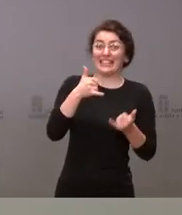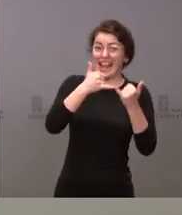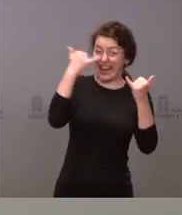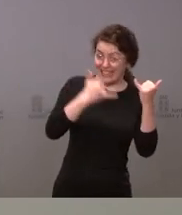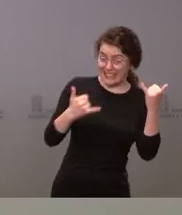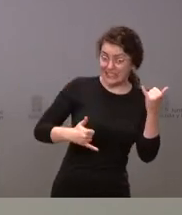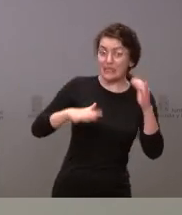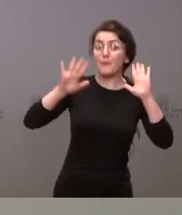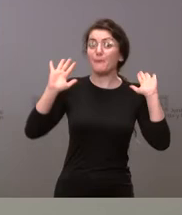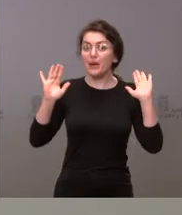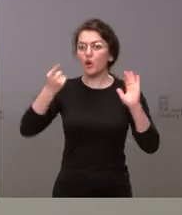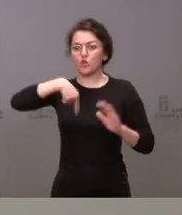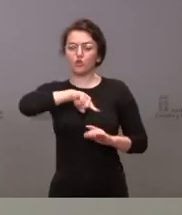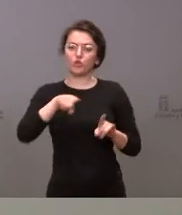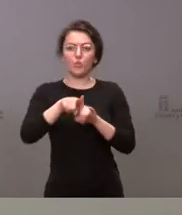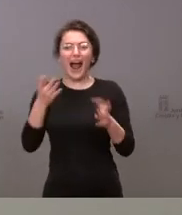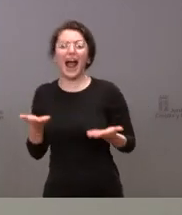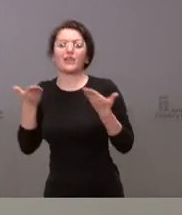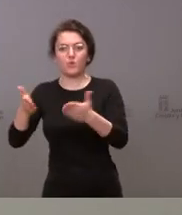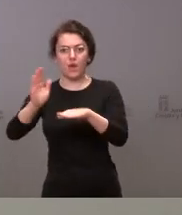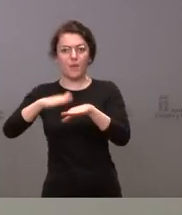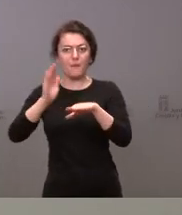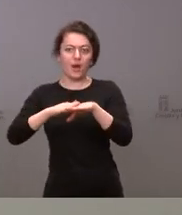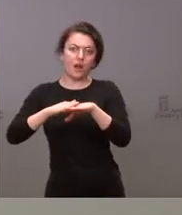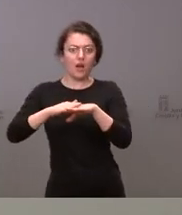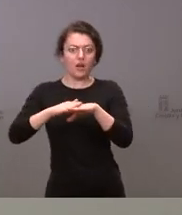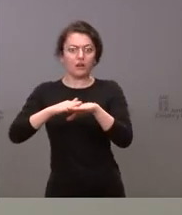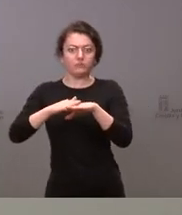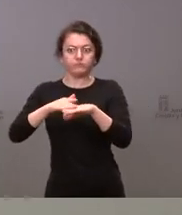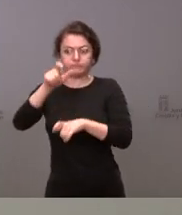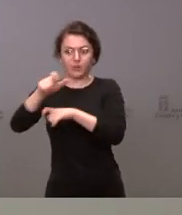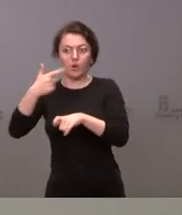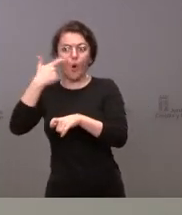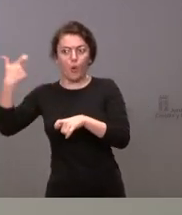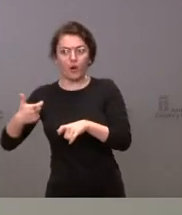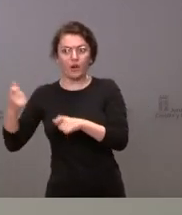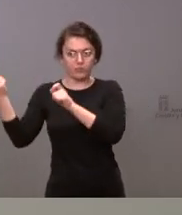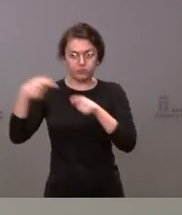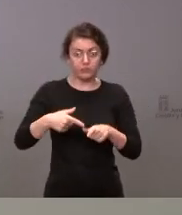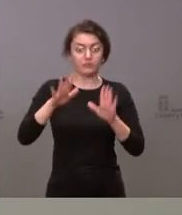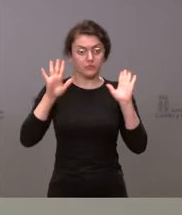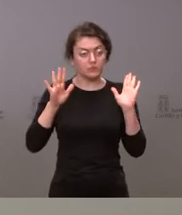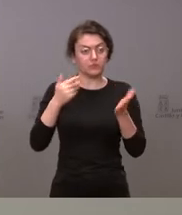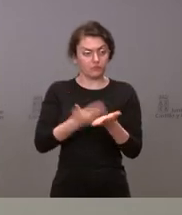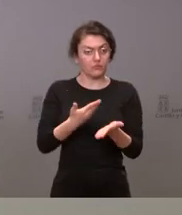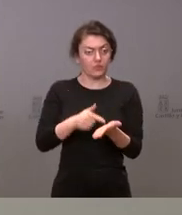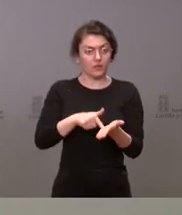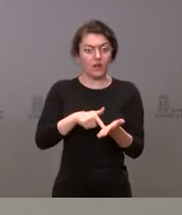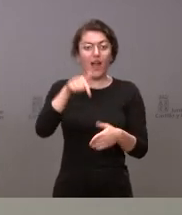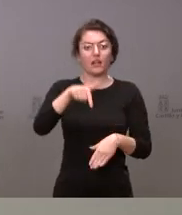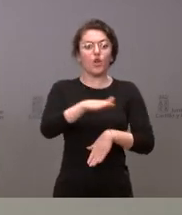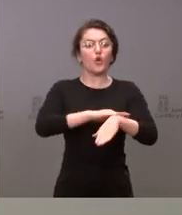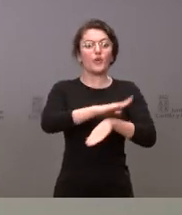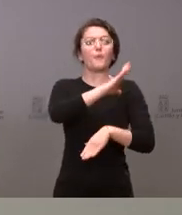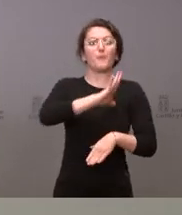humanitario de Ucrania aquí están los hechos Castilla y León está el gobierno en funciones pero el gobierno está funcionando